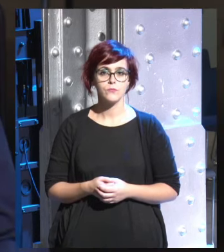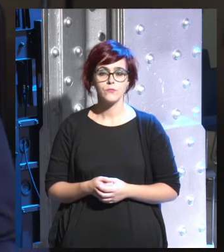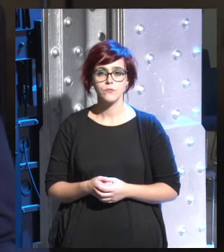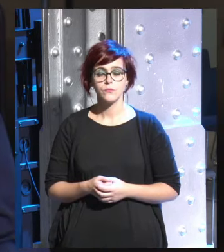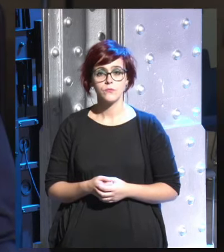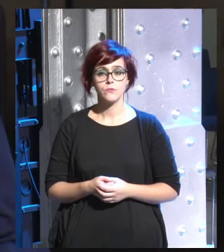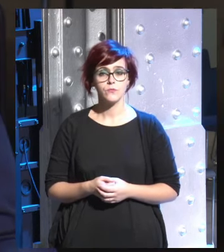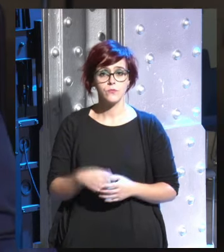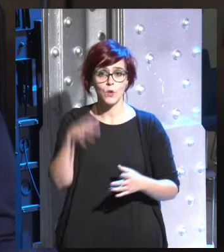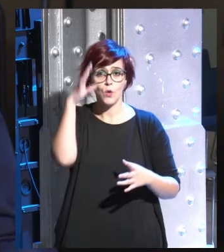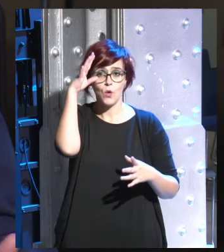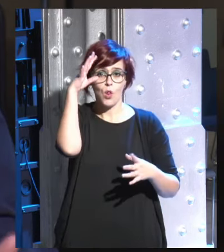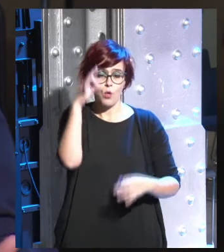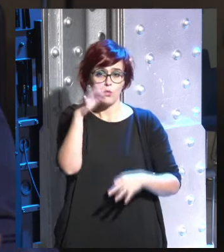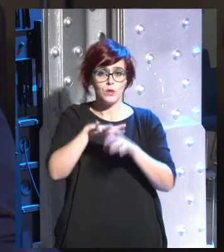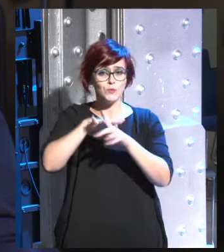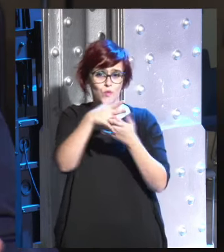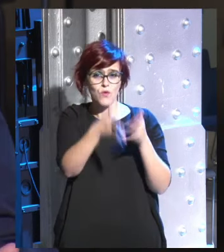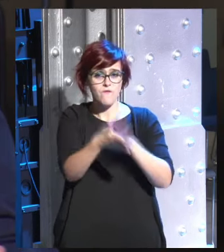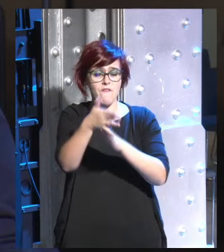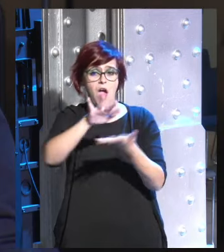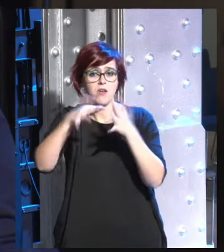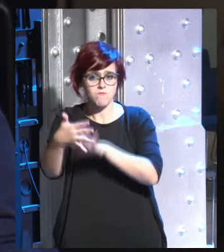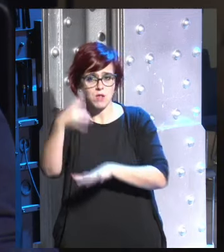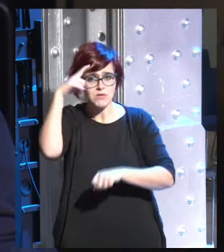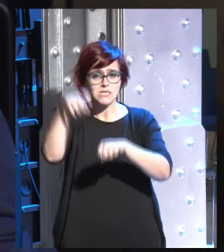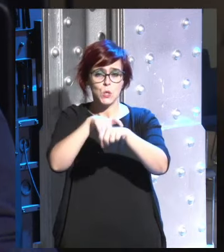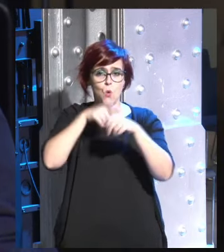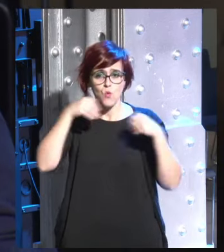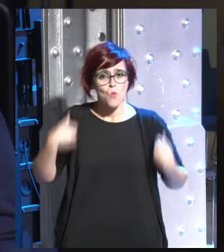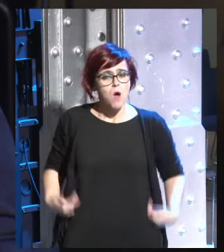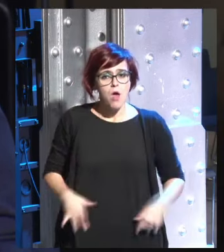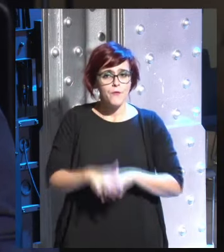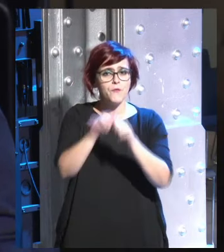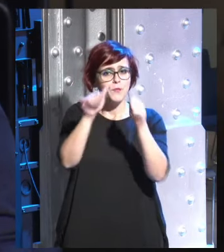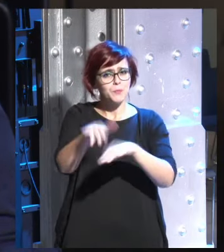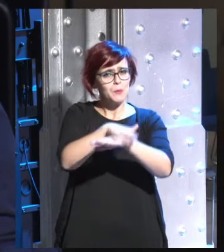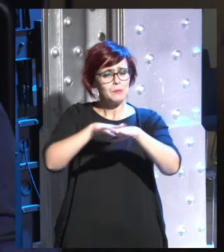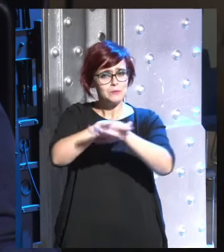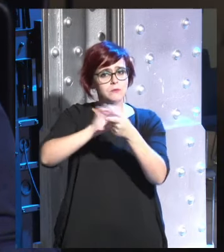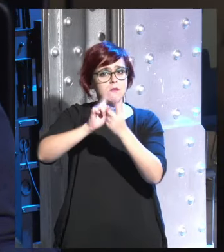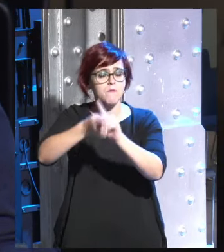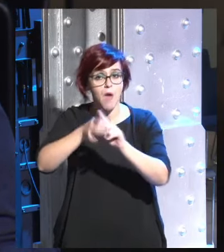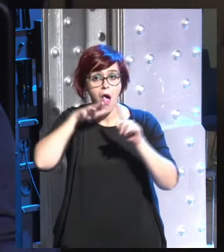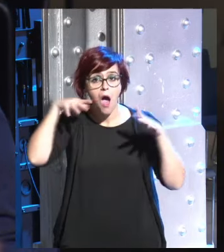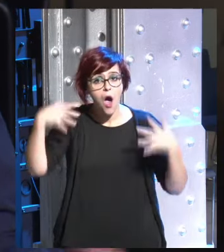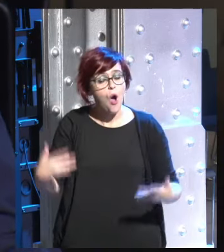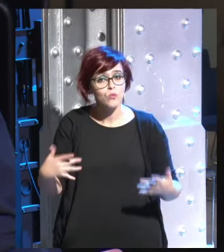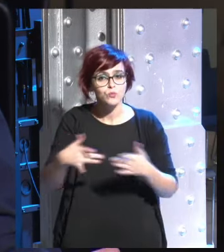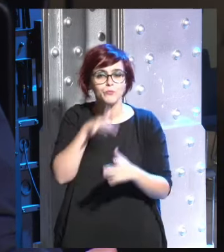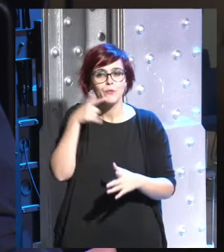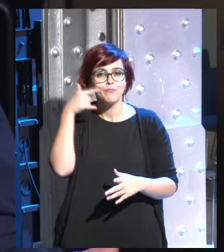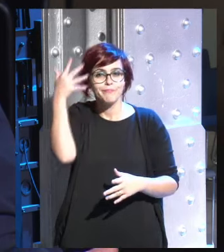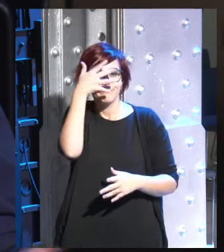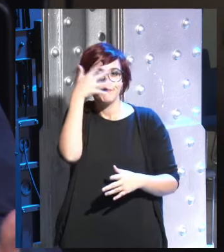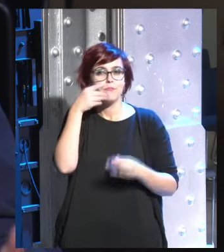por supuesto que van a cambiar la psicología humana de una manera fundamental que hoy en día todavía no podemos